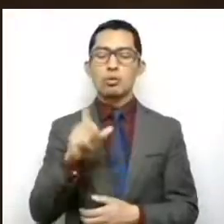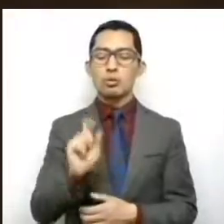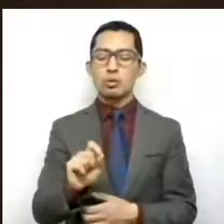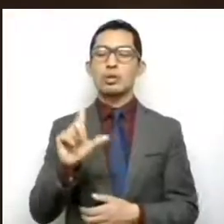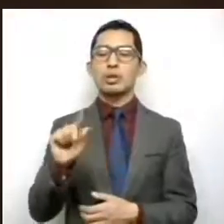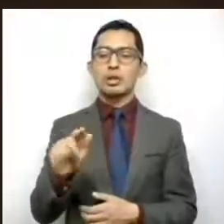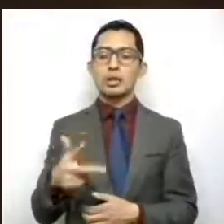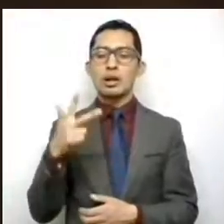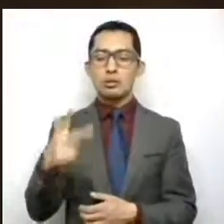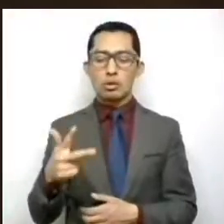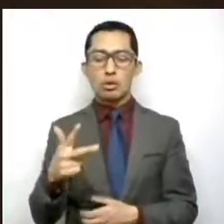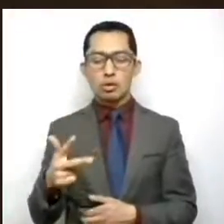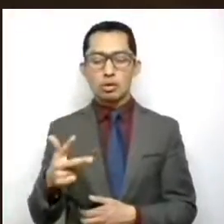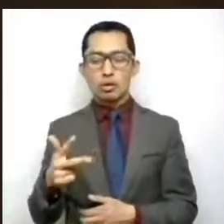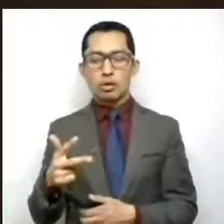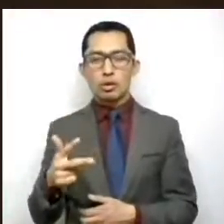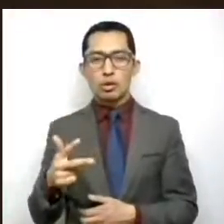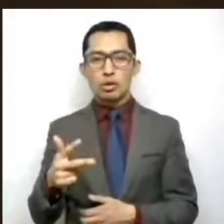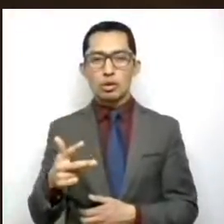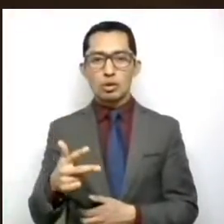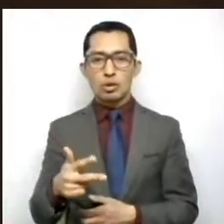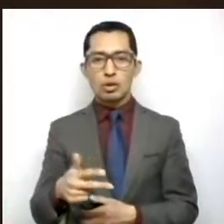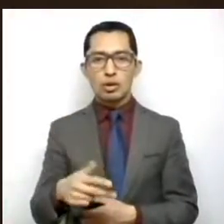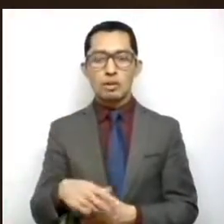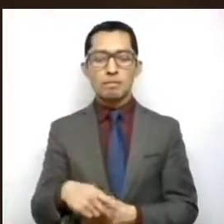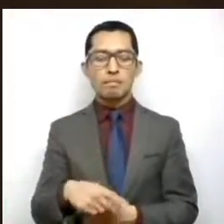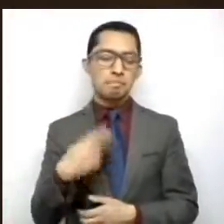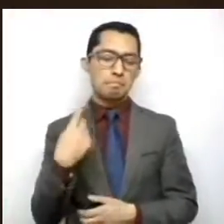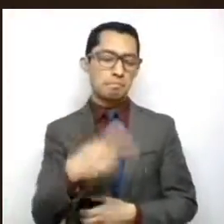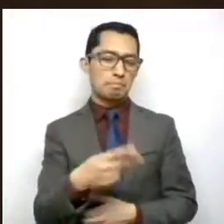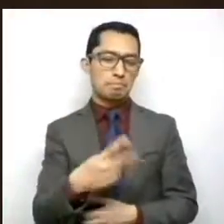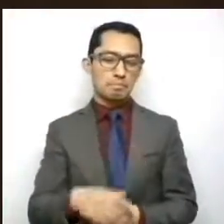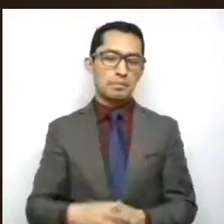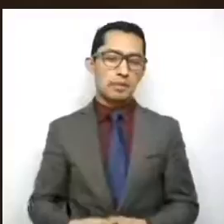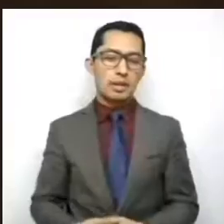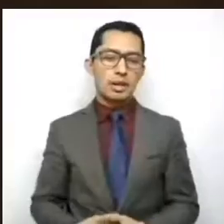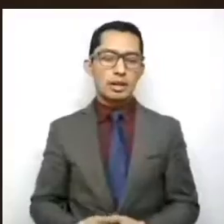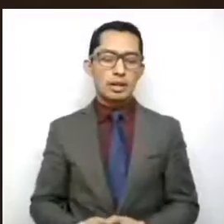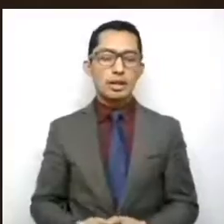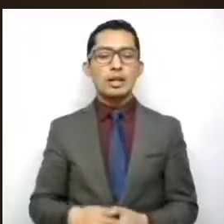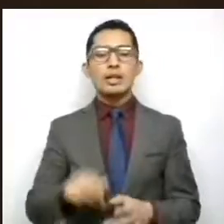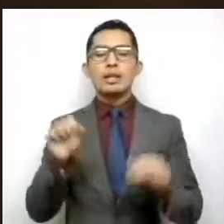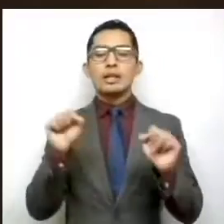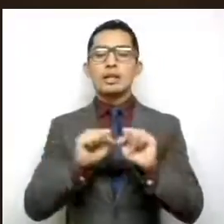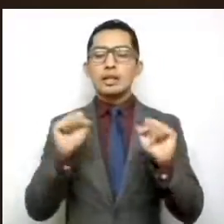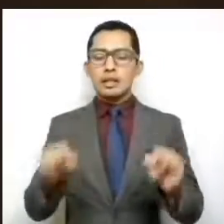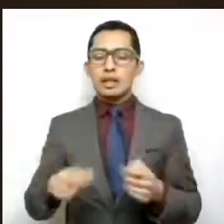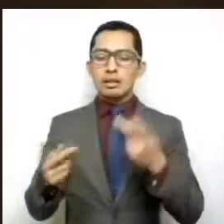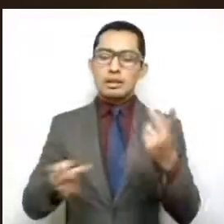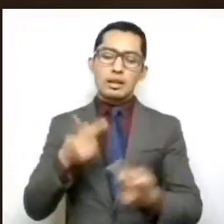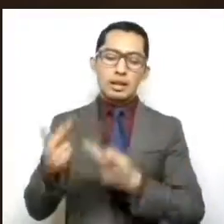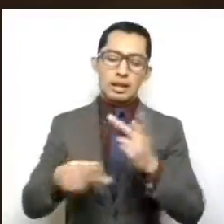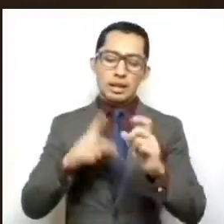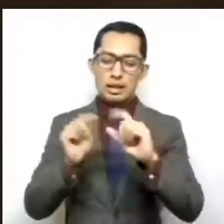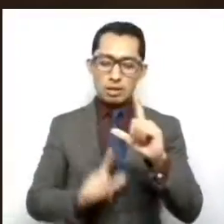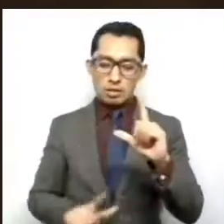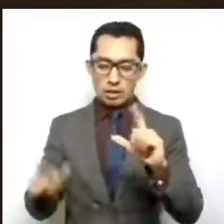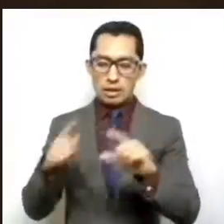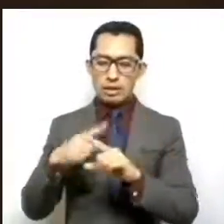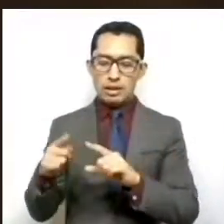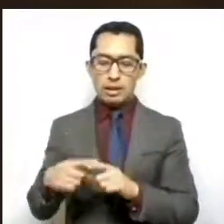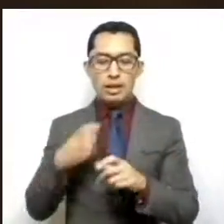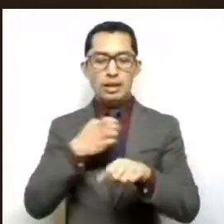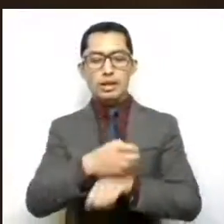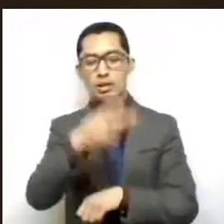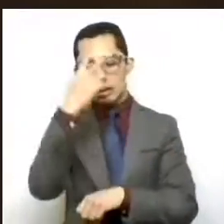respectivamente. De acuerdo con el Sistema de Cuentas Nacionales, el Estado de México